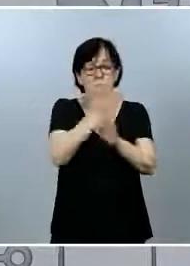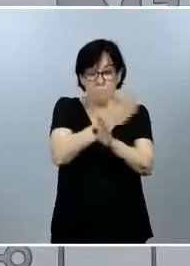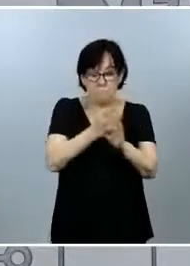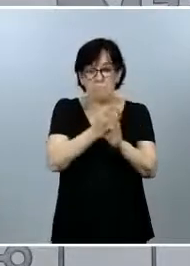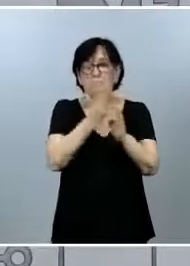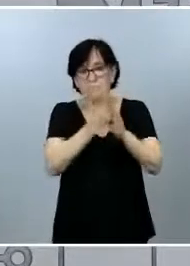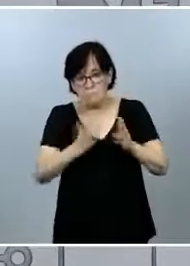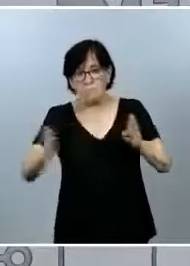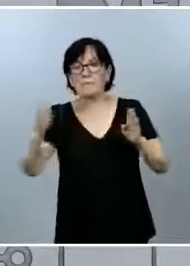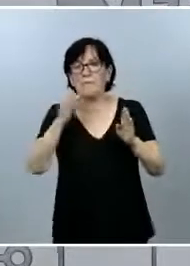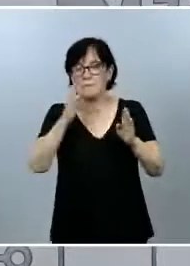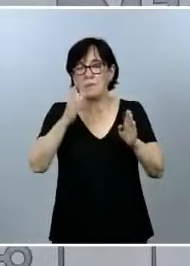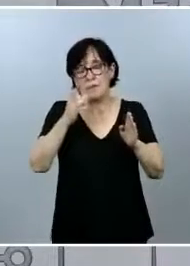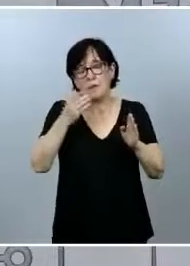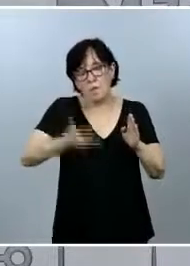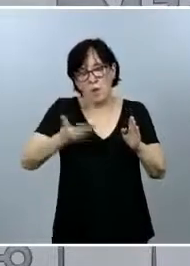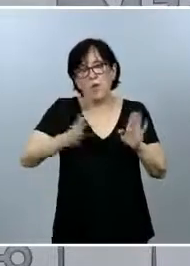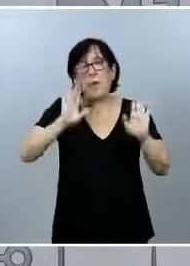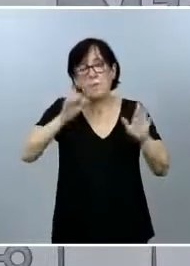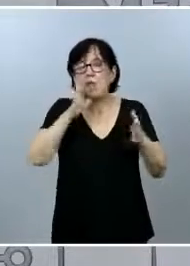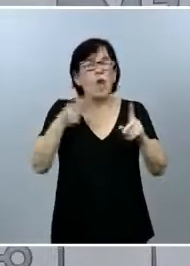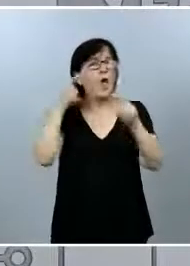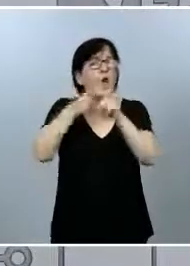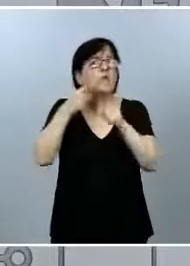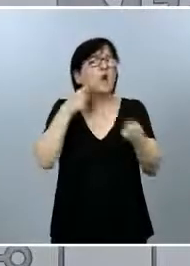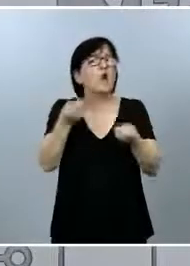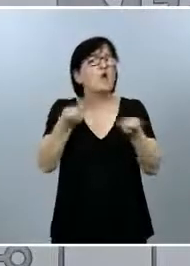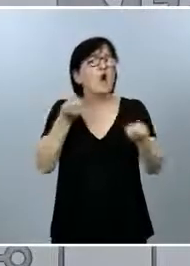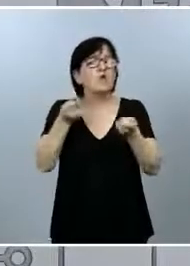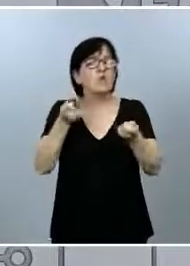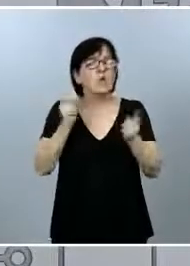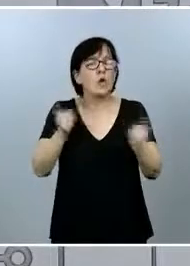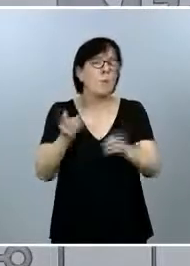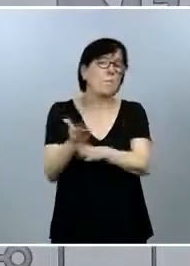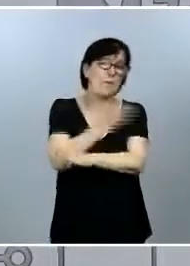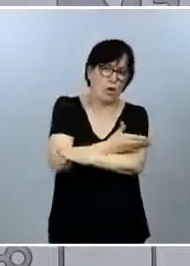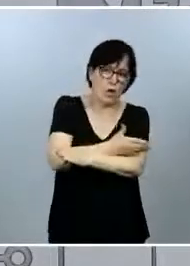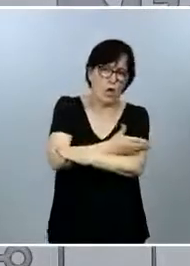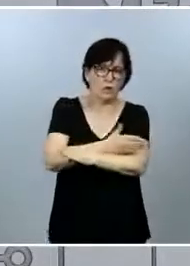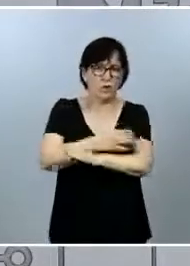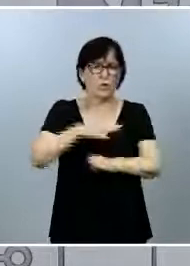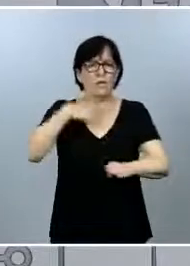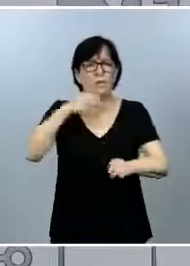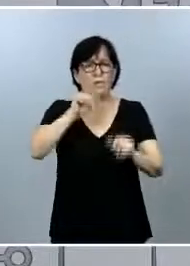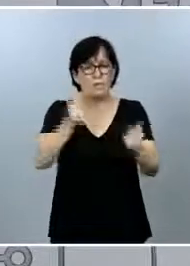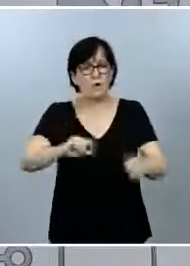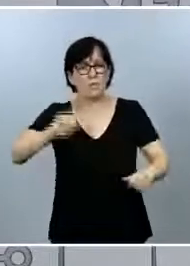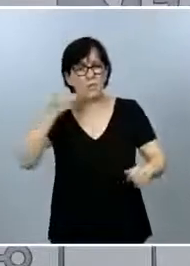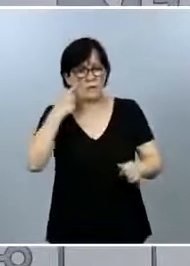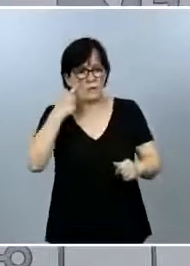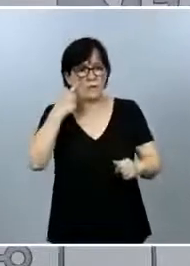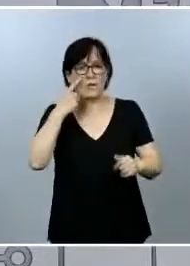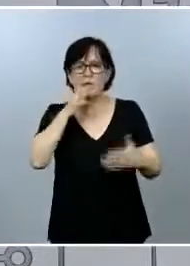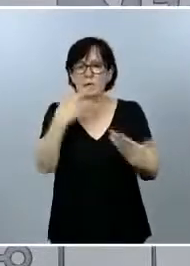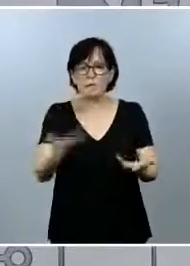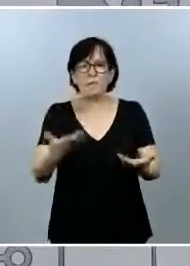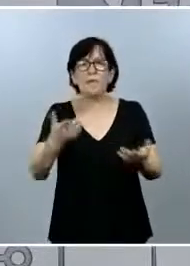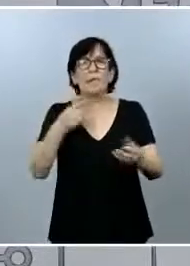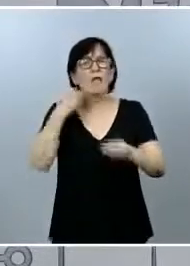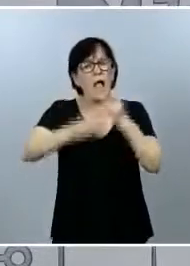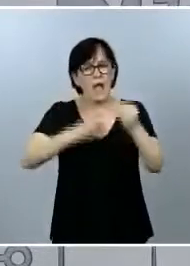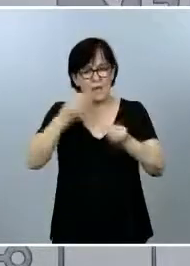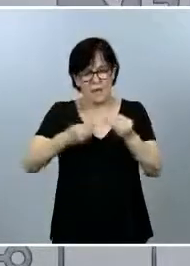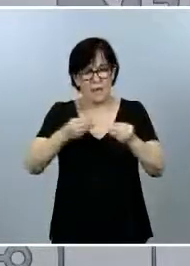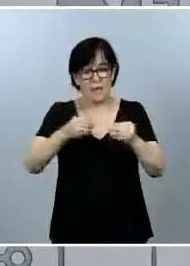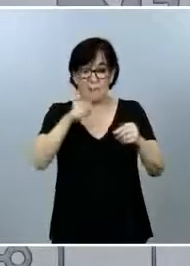importantes, pero ahora el objetivo es el control precoz, la forma de detectar de la forma más precoz posible cualquier caso y actuar alrededor de ese